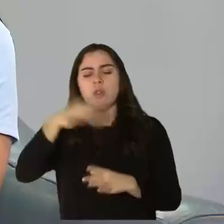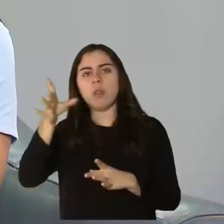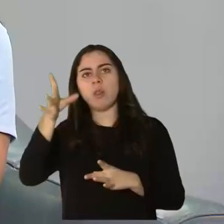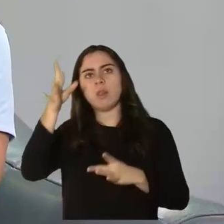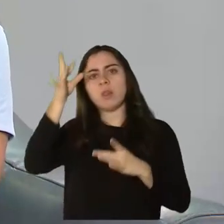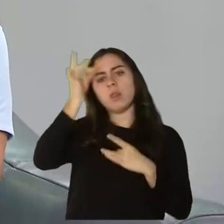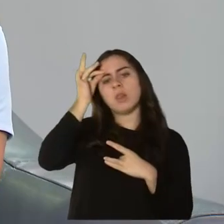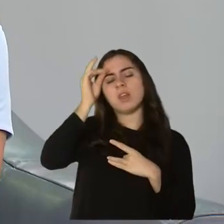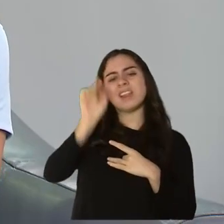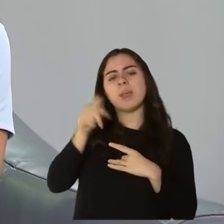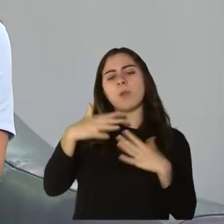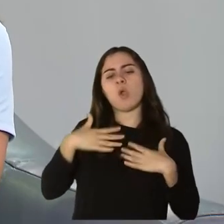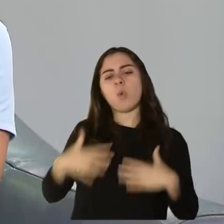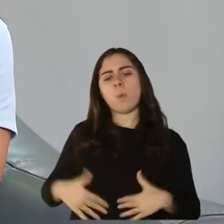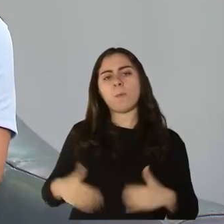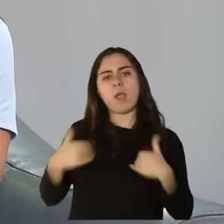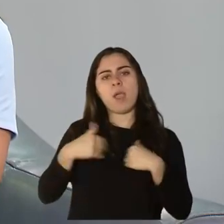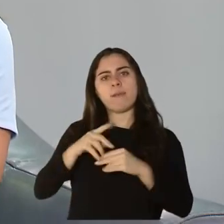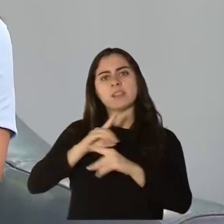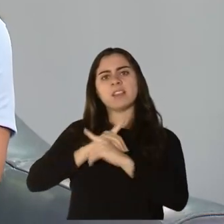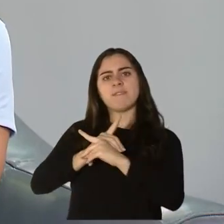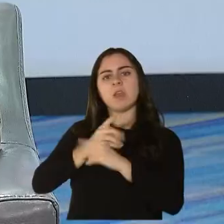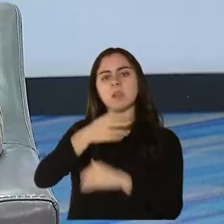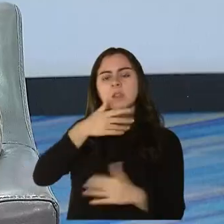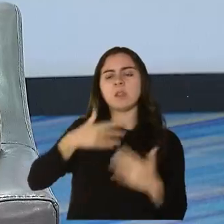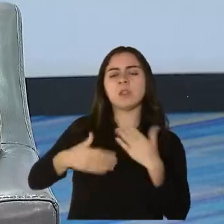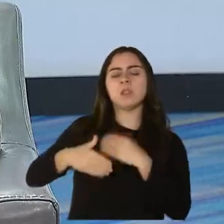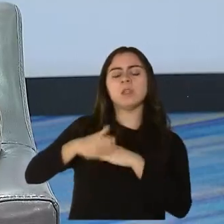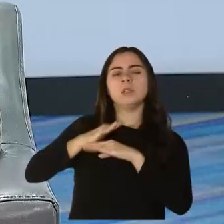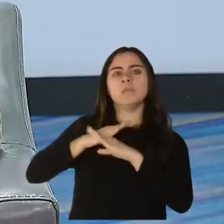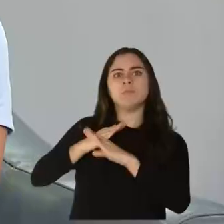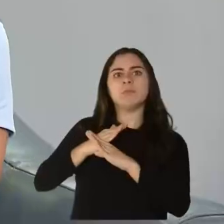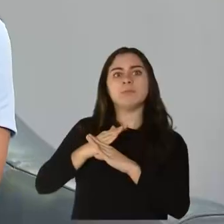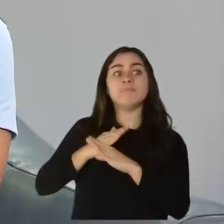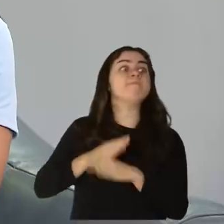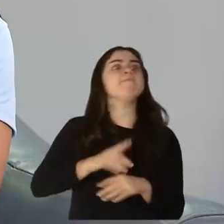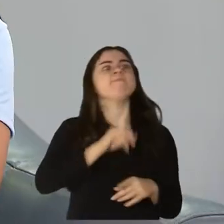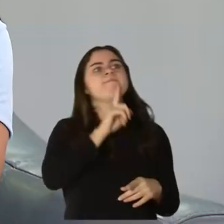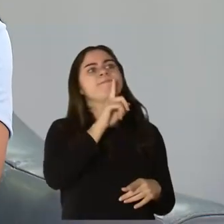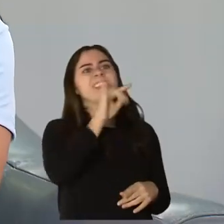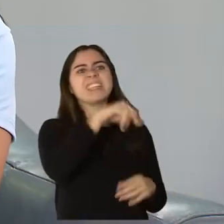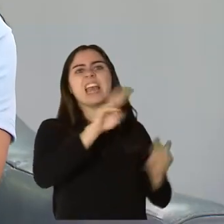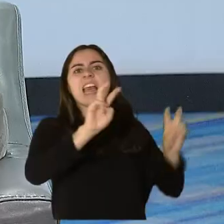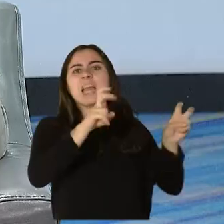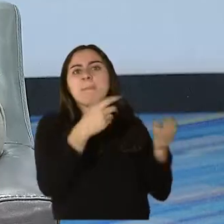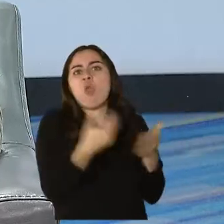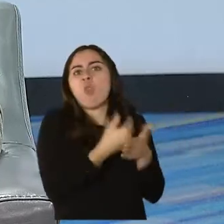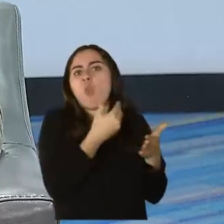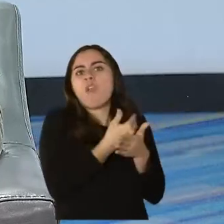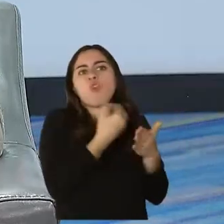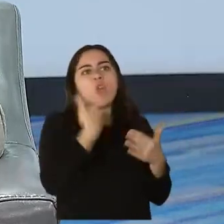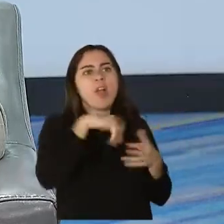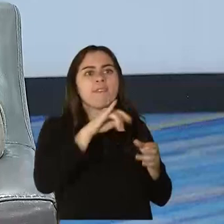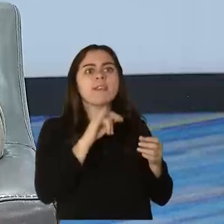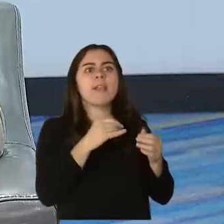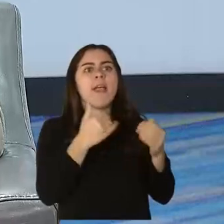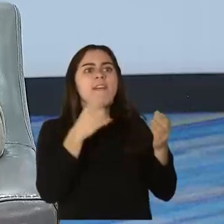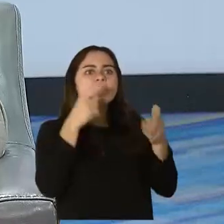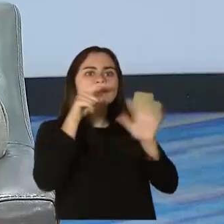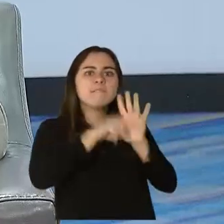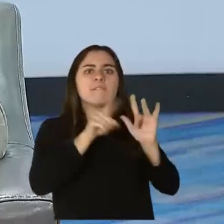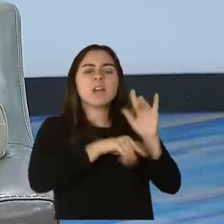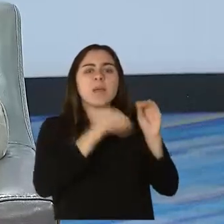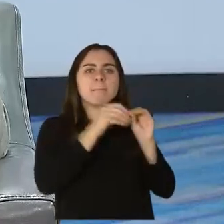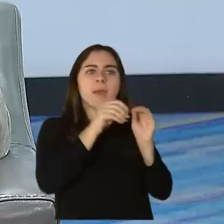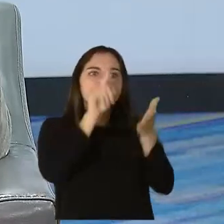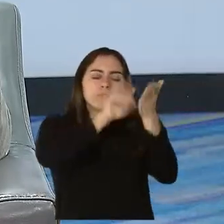esto es una situación bastante novedosa. Estamos aprendiendo todos los días. Y evoluciona cada día. Pero quiero hacer hincapié en la preguntita que me hiciste ahorita de la